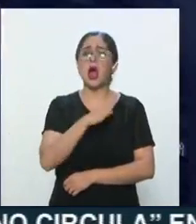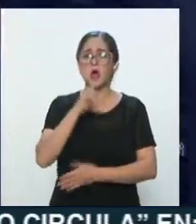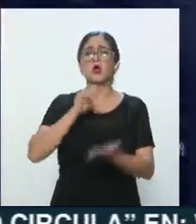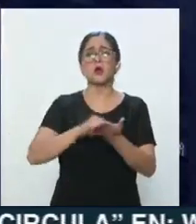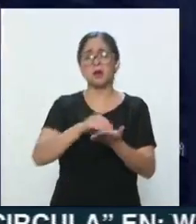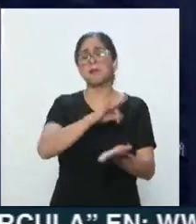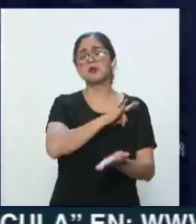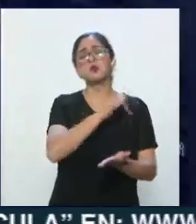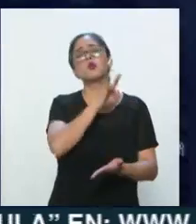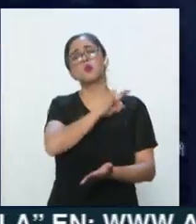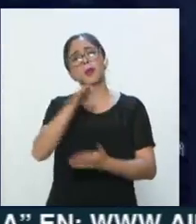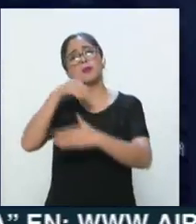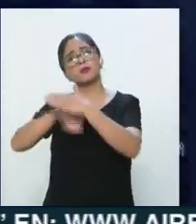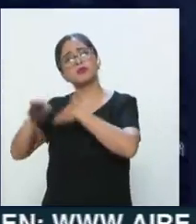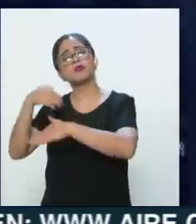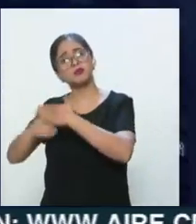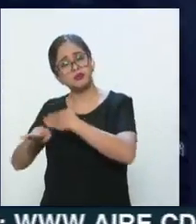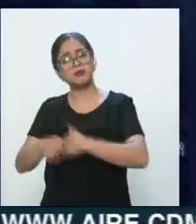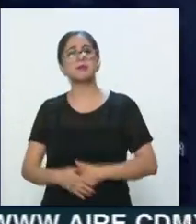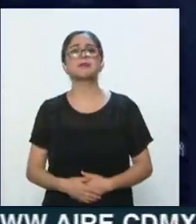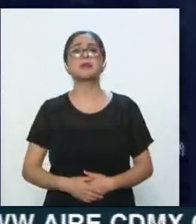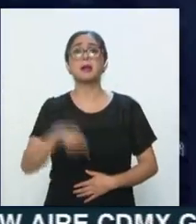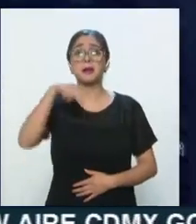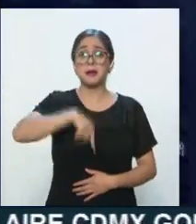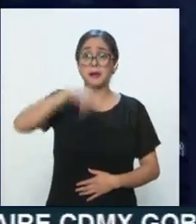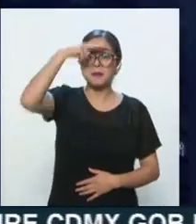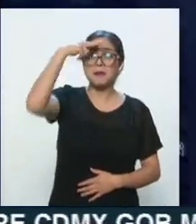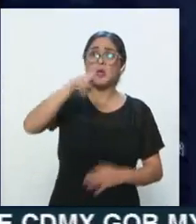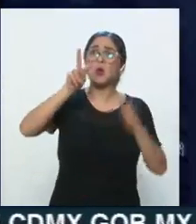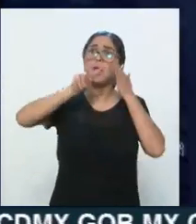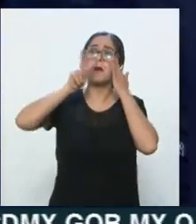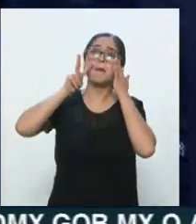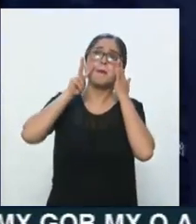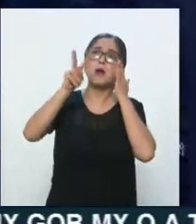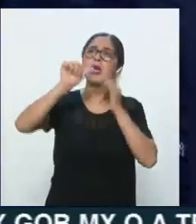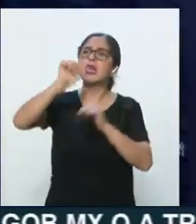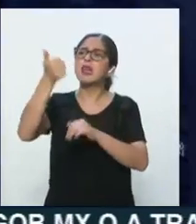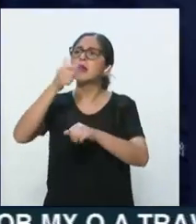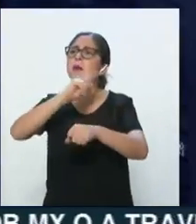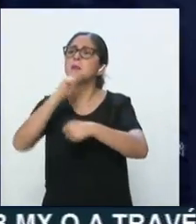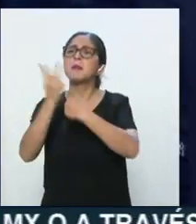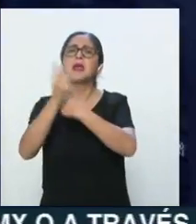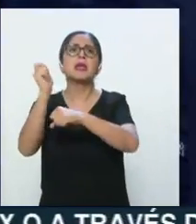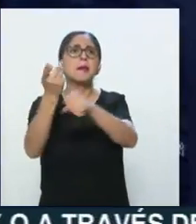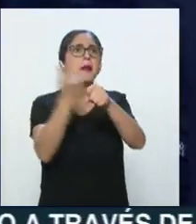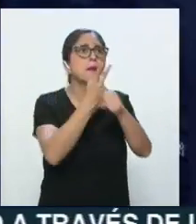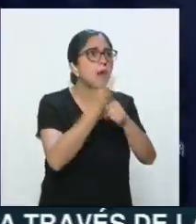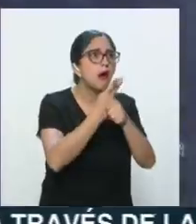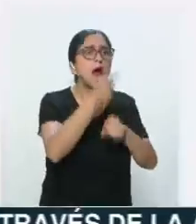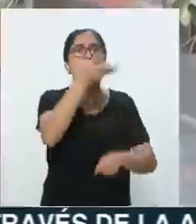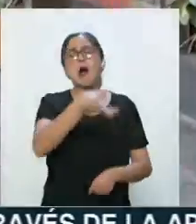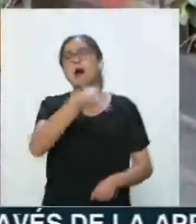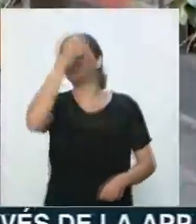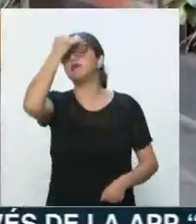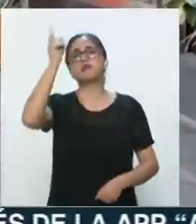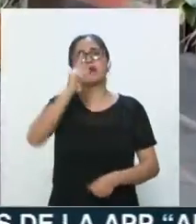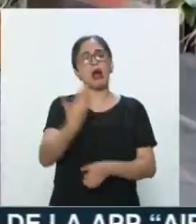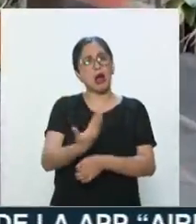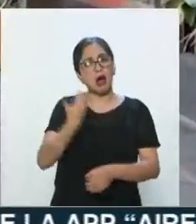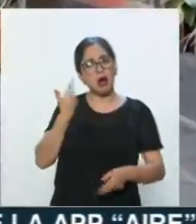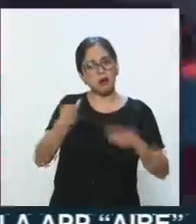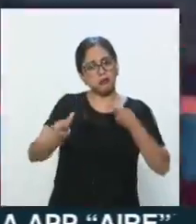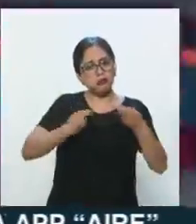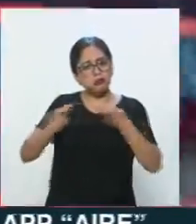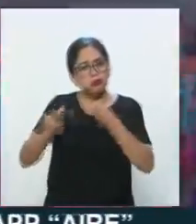aprendió de experiencias vividas en otras naciones, aplicó medidas a tiempo y la participación ciudadana a atender los llamados de las